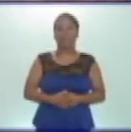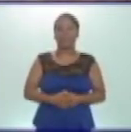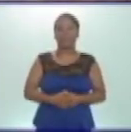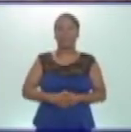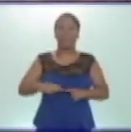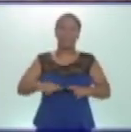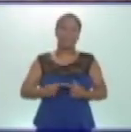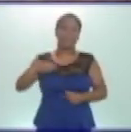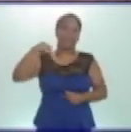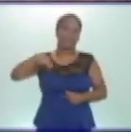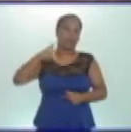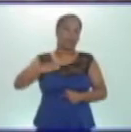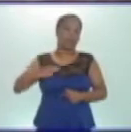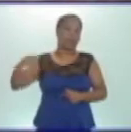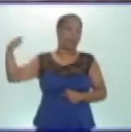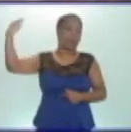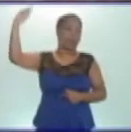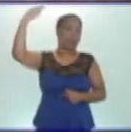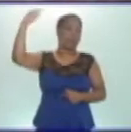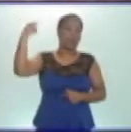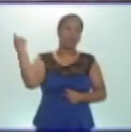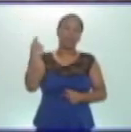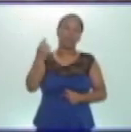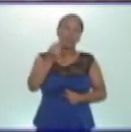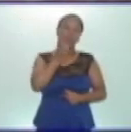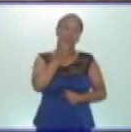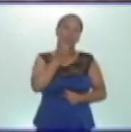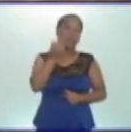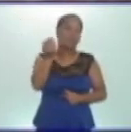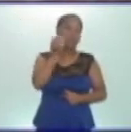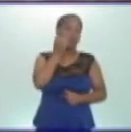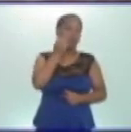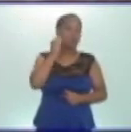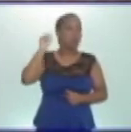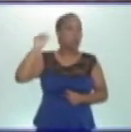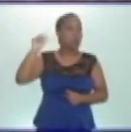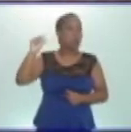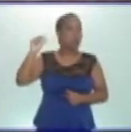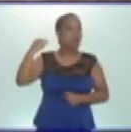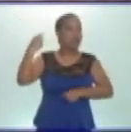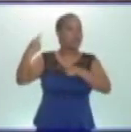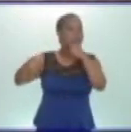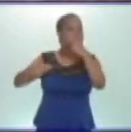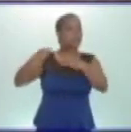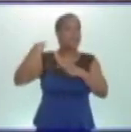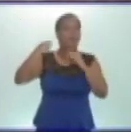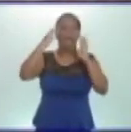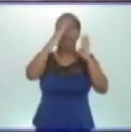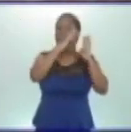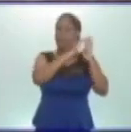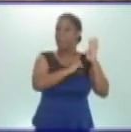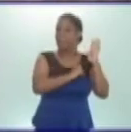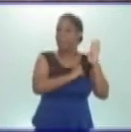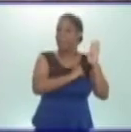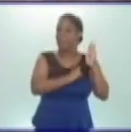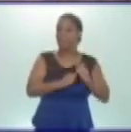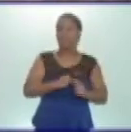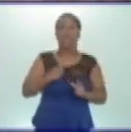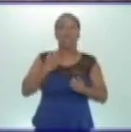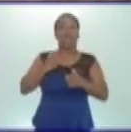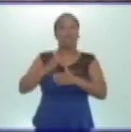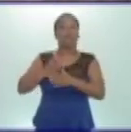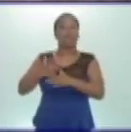este nivel, solo puede ser consumido pocas veces al mes, a diferencia de los otros